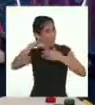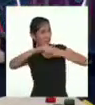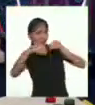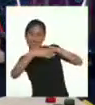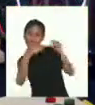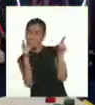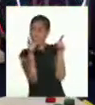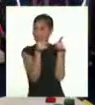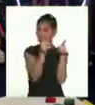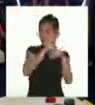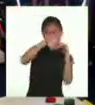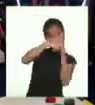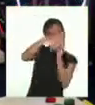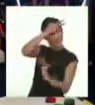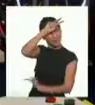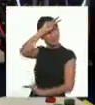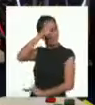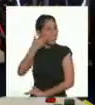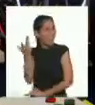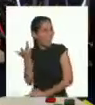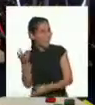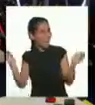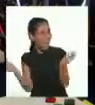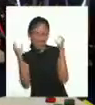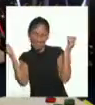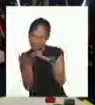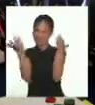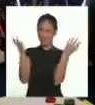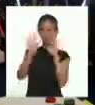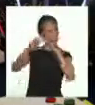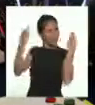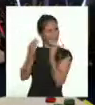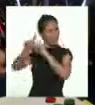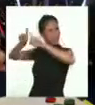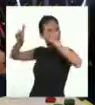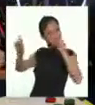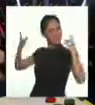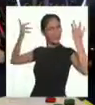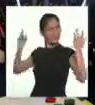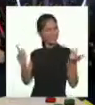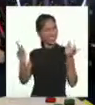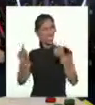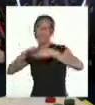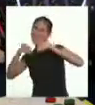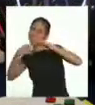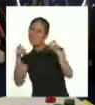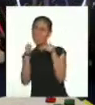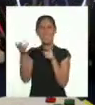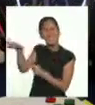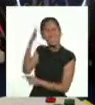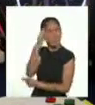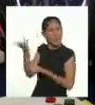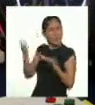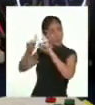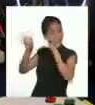más leyendas a lo largo del Perú? ¡Anímense a preguntarle a sus familiares sobre qué leyendas conocen! ¡Nos vemos!